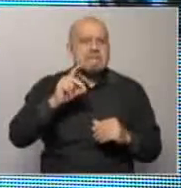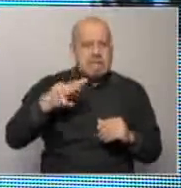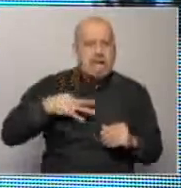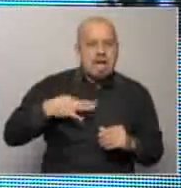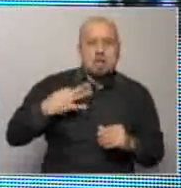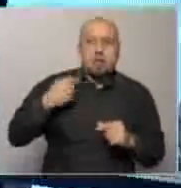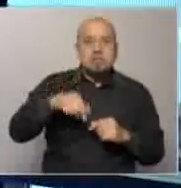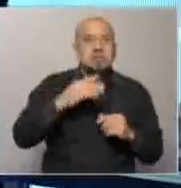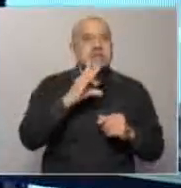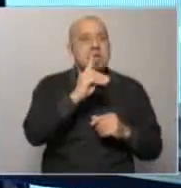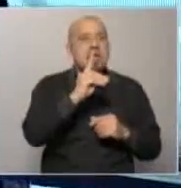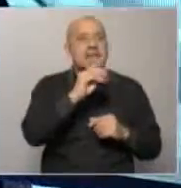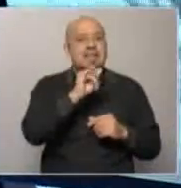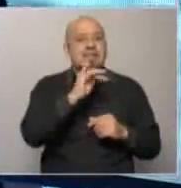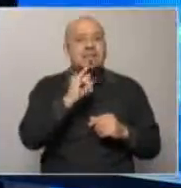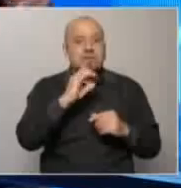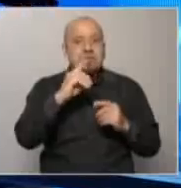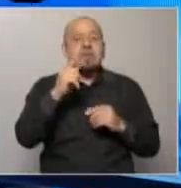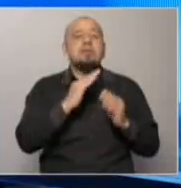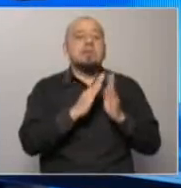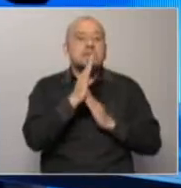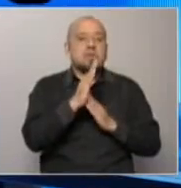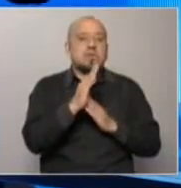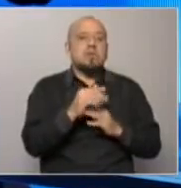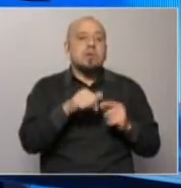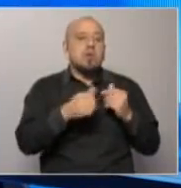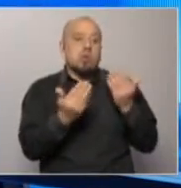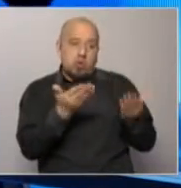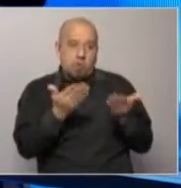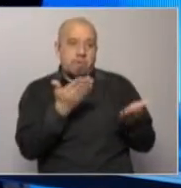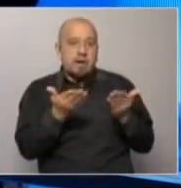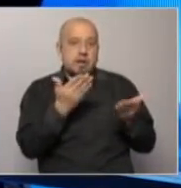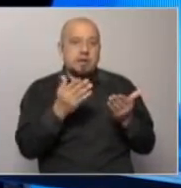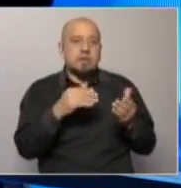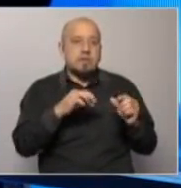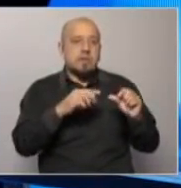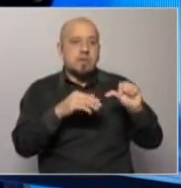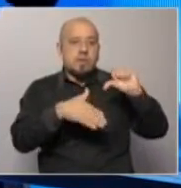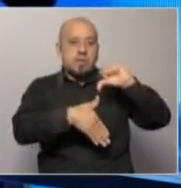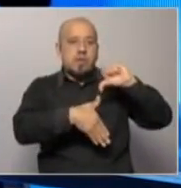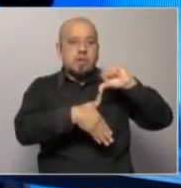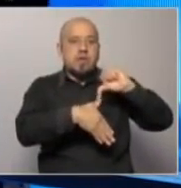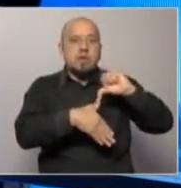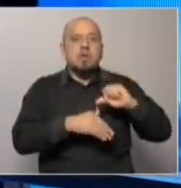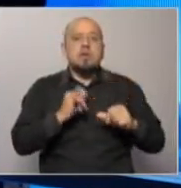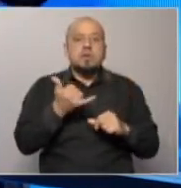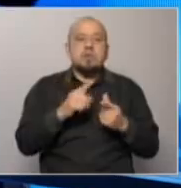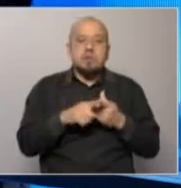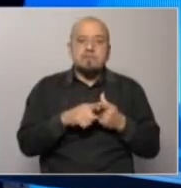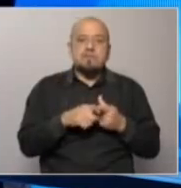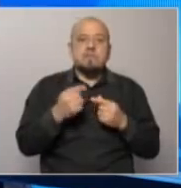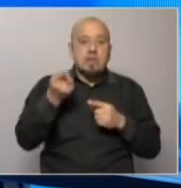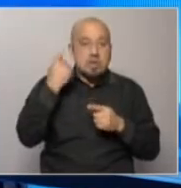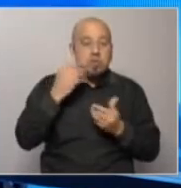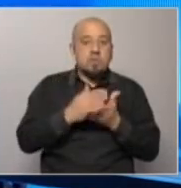déficit más alto que tiene Uruguay pero es un año especial exacto no tan así cuando uno lo compara regionalmente el pasado sin coronavirus ya era el déficit fiscal en los últimos